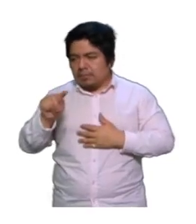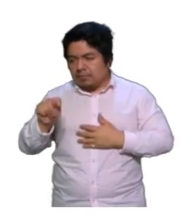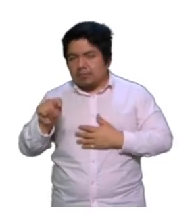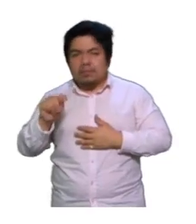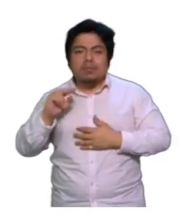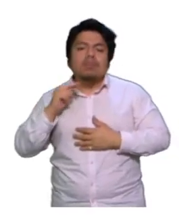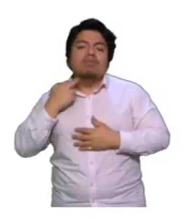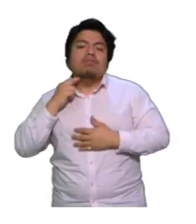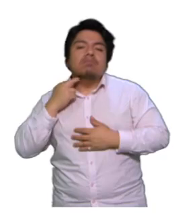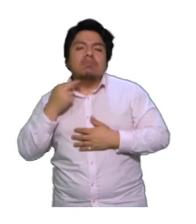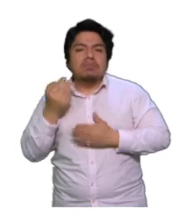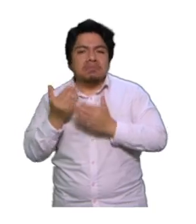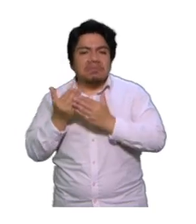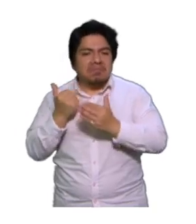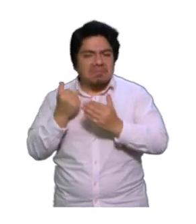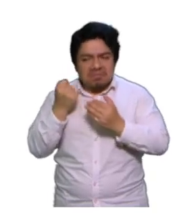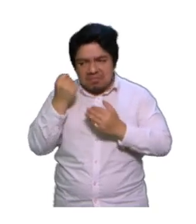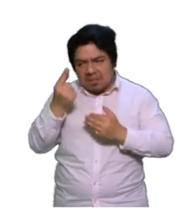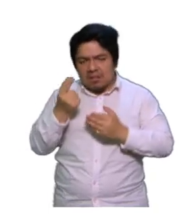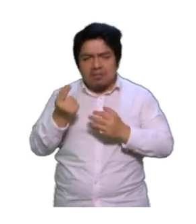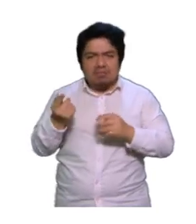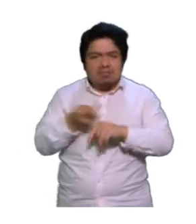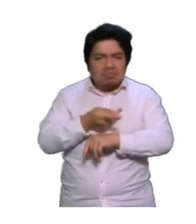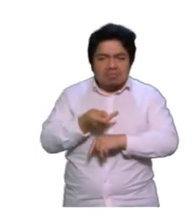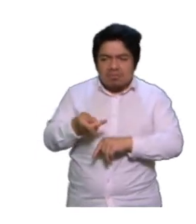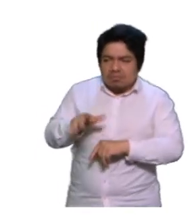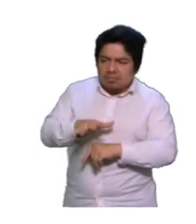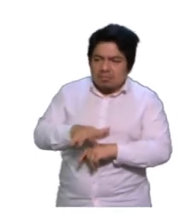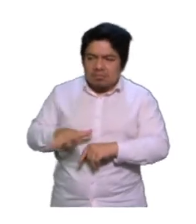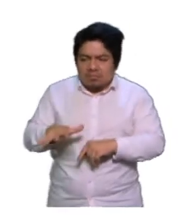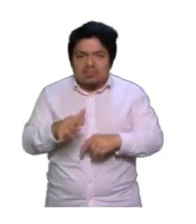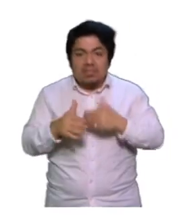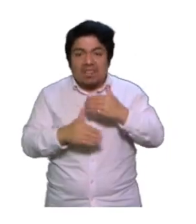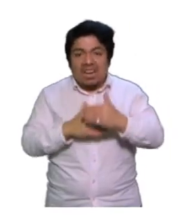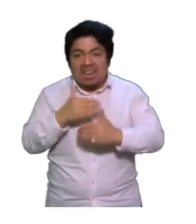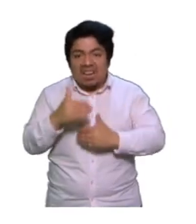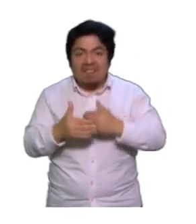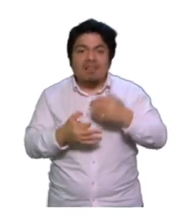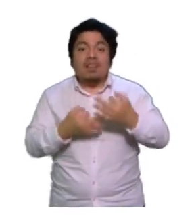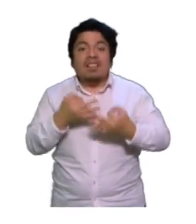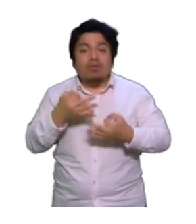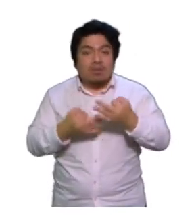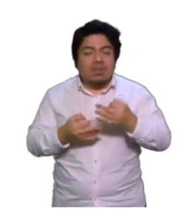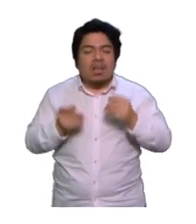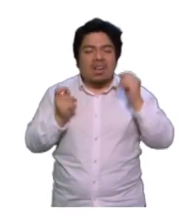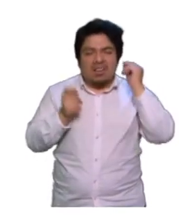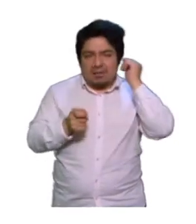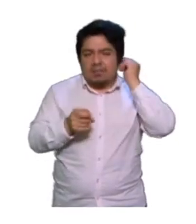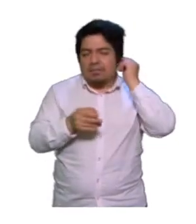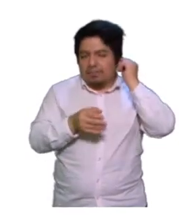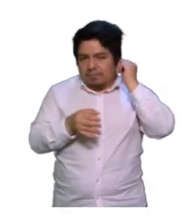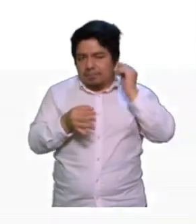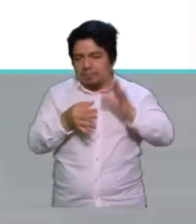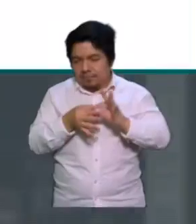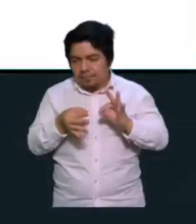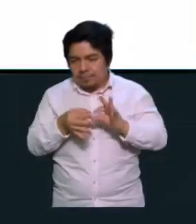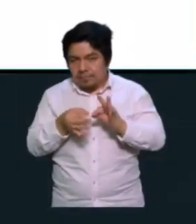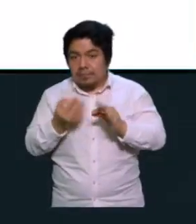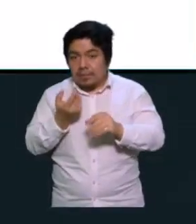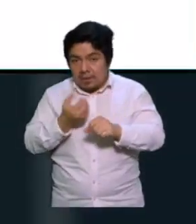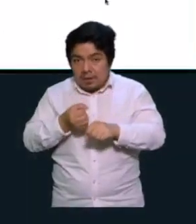hace poco permite como mejorar el entendimiento de los procesos judiciales, ¿no? Se pueden consultar